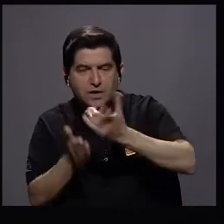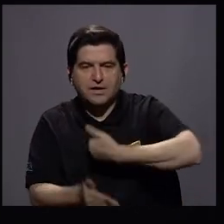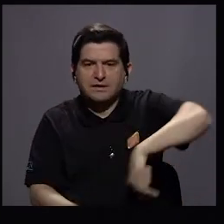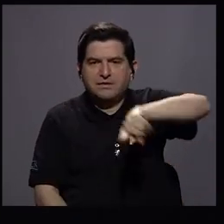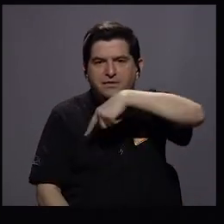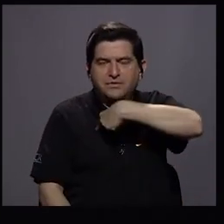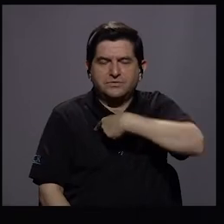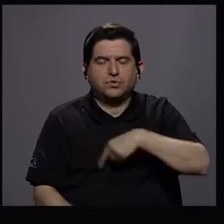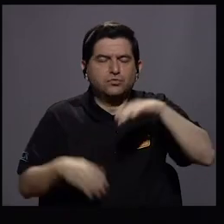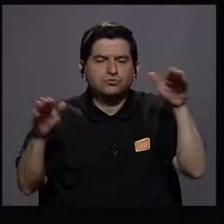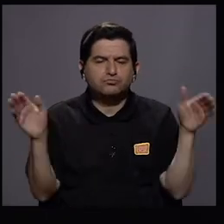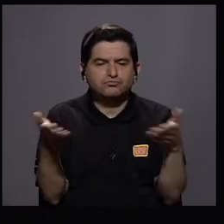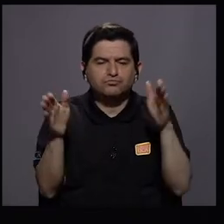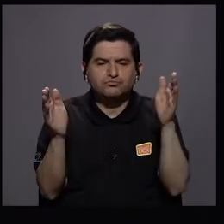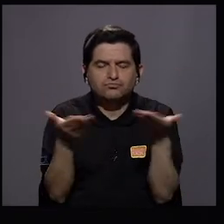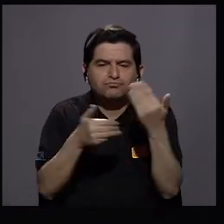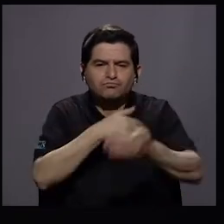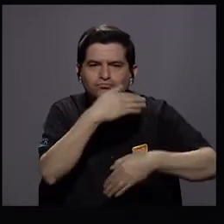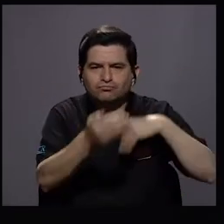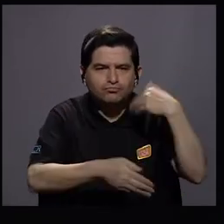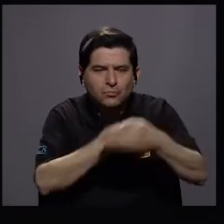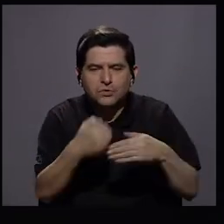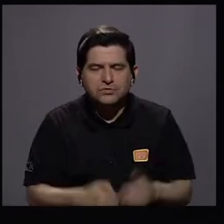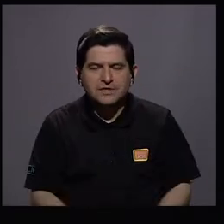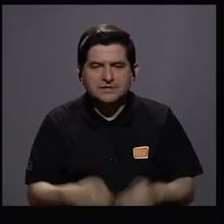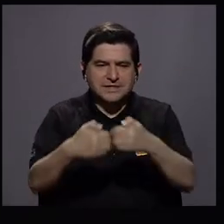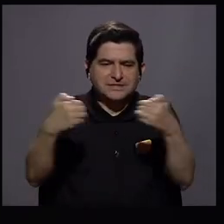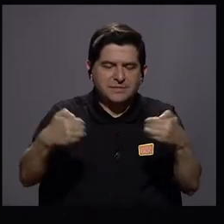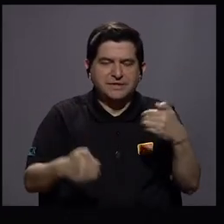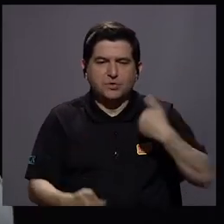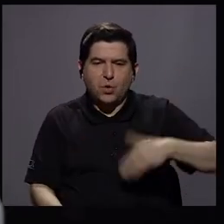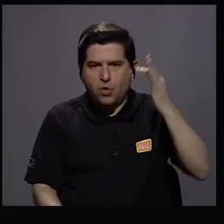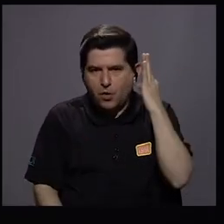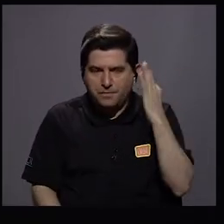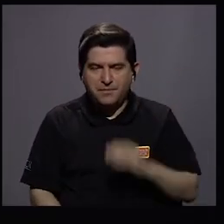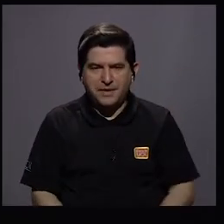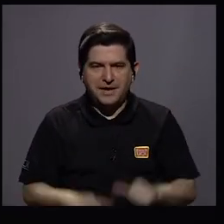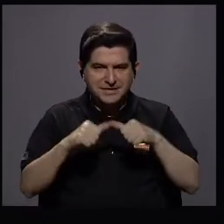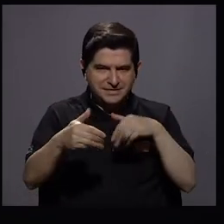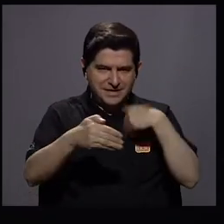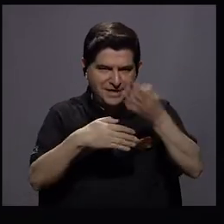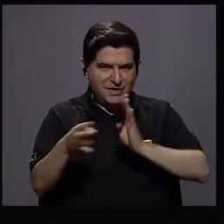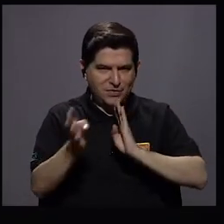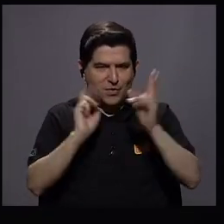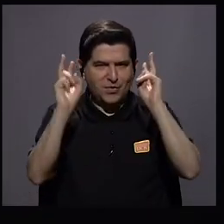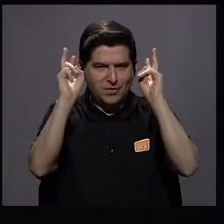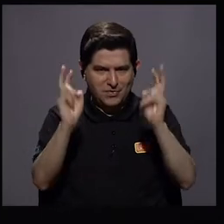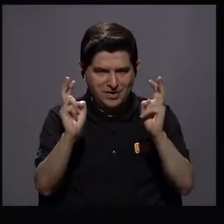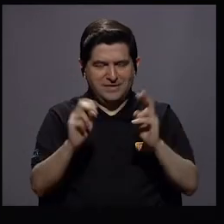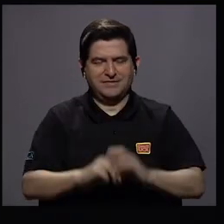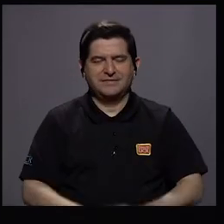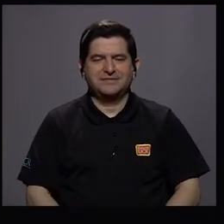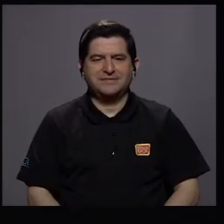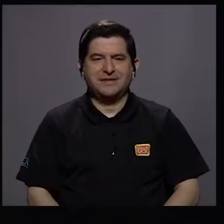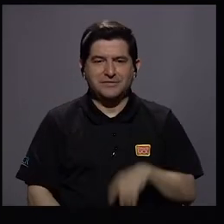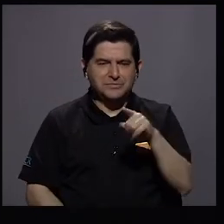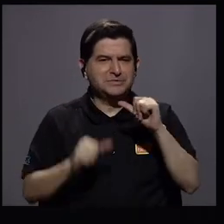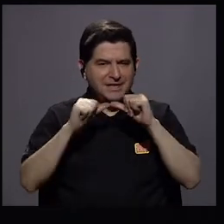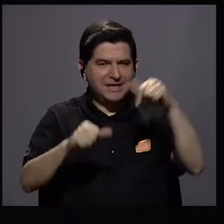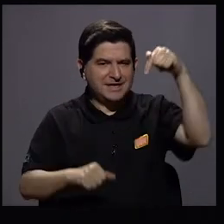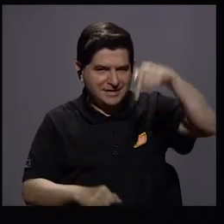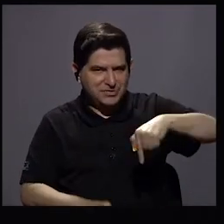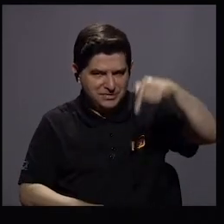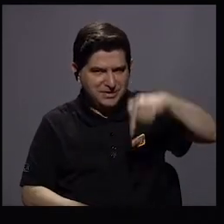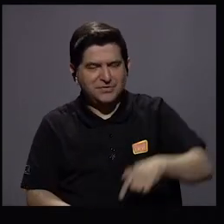estimular ese proceso entre la brecha de hombres y mujeres. Vamos a seguir conversando sobre este tema en el siguiente bloque, así que quédese con nosotros